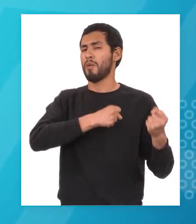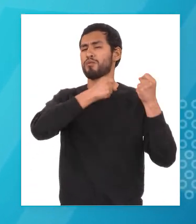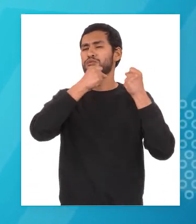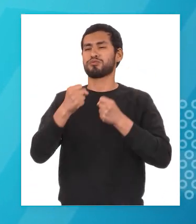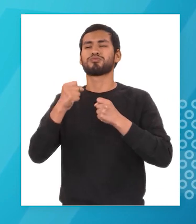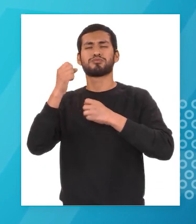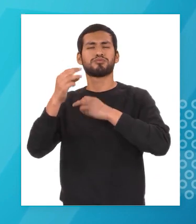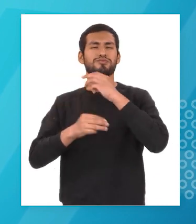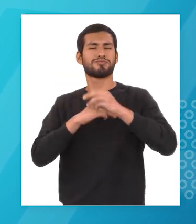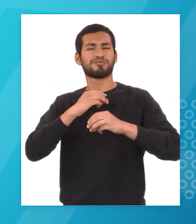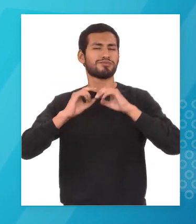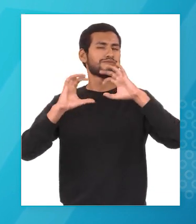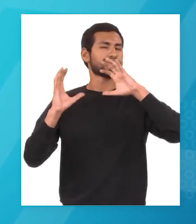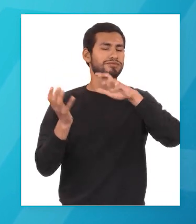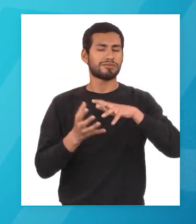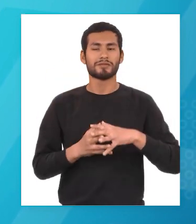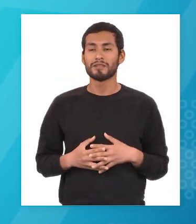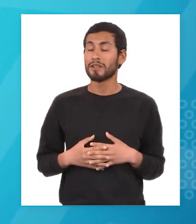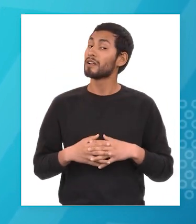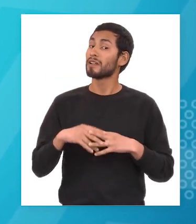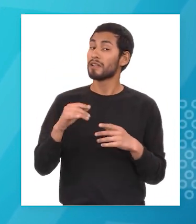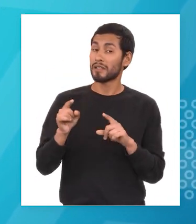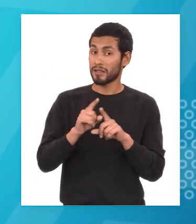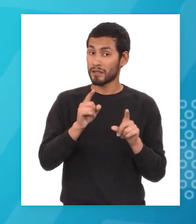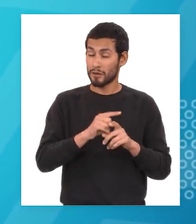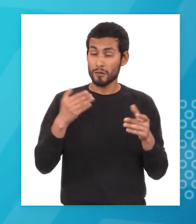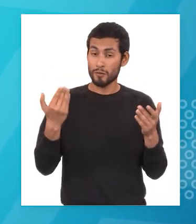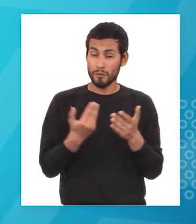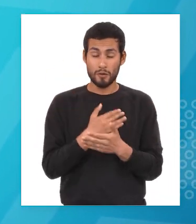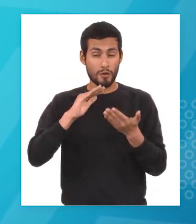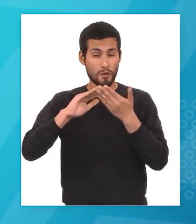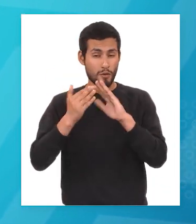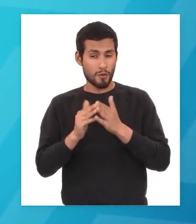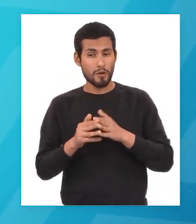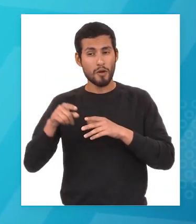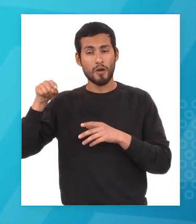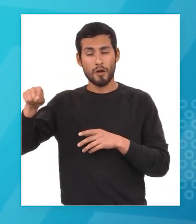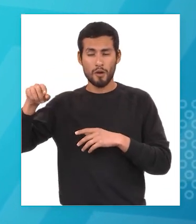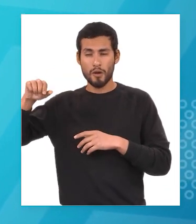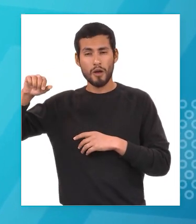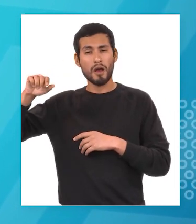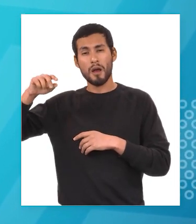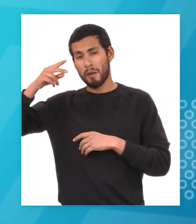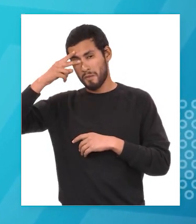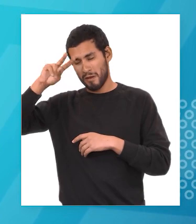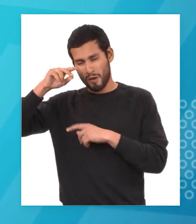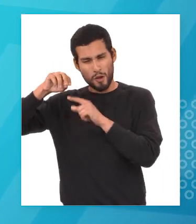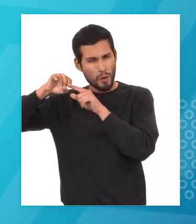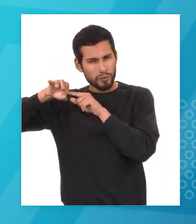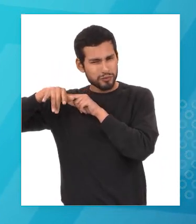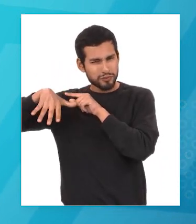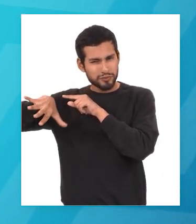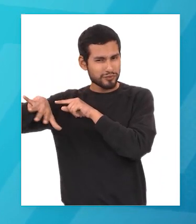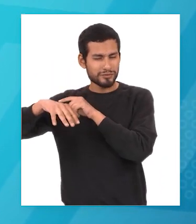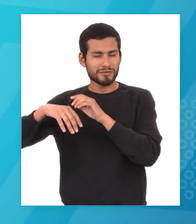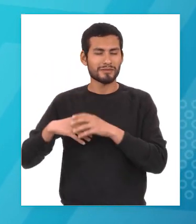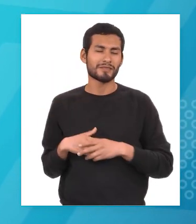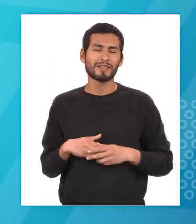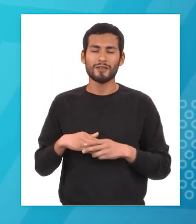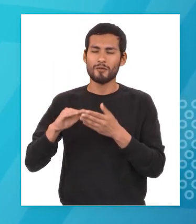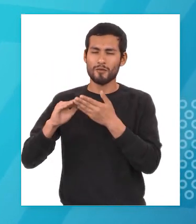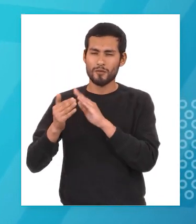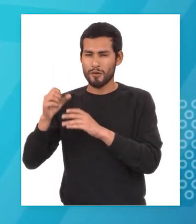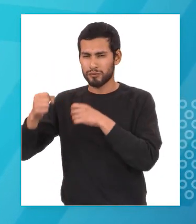a nivel mundial también surgieron nuevas ciudades a lo largo del territorio mexicano además